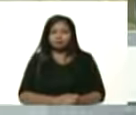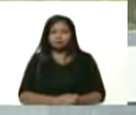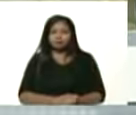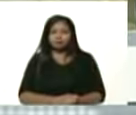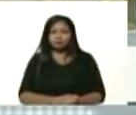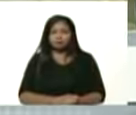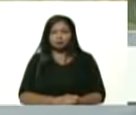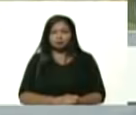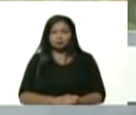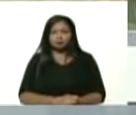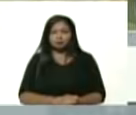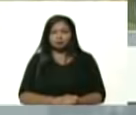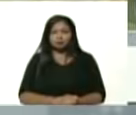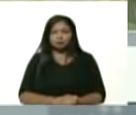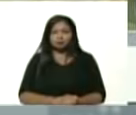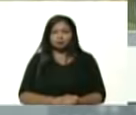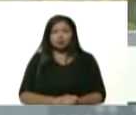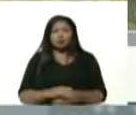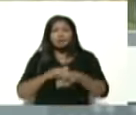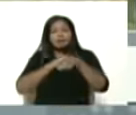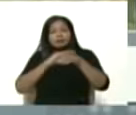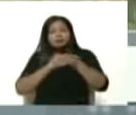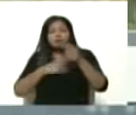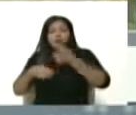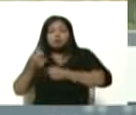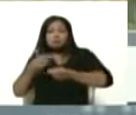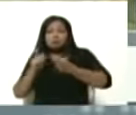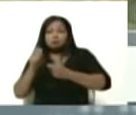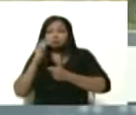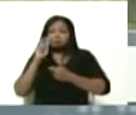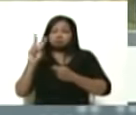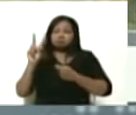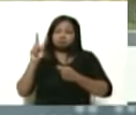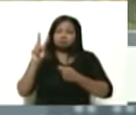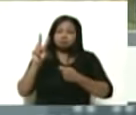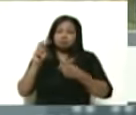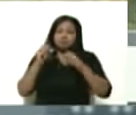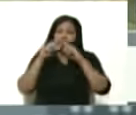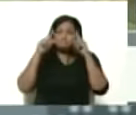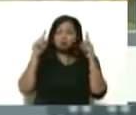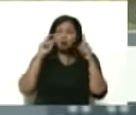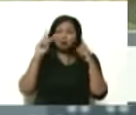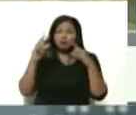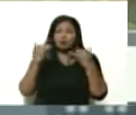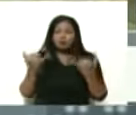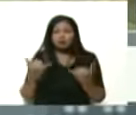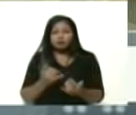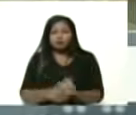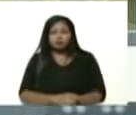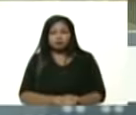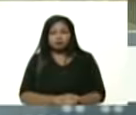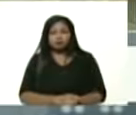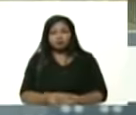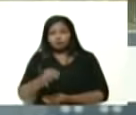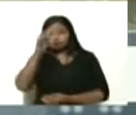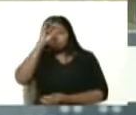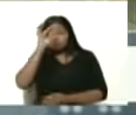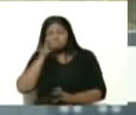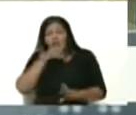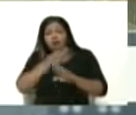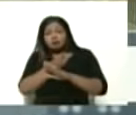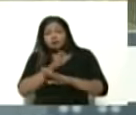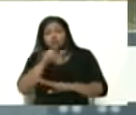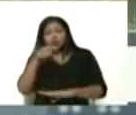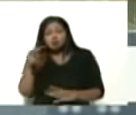compañera Eneida ministra de Comercio increíble lo que vas a ver ahora no sé si has ido tú para allá